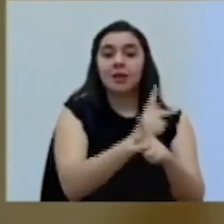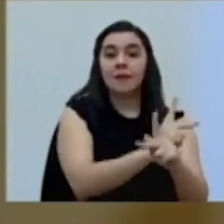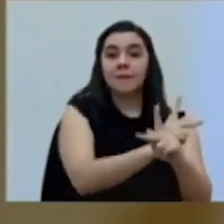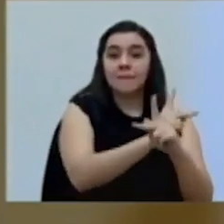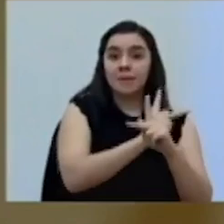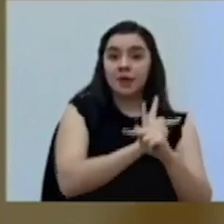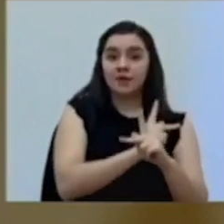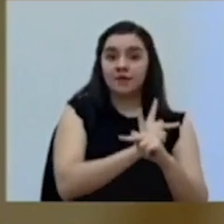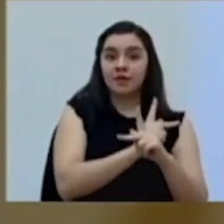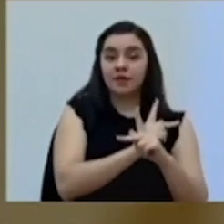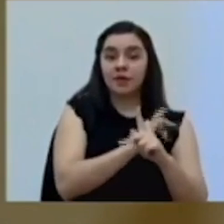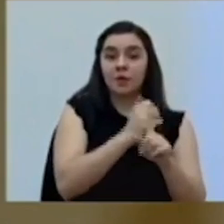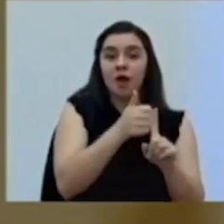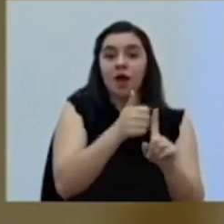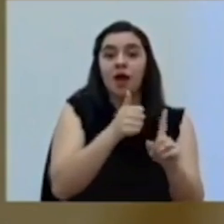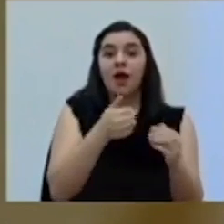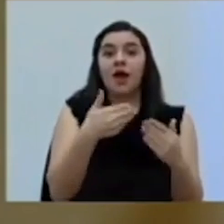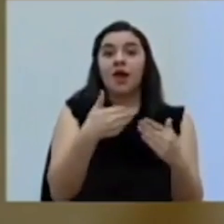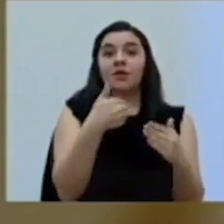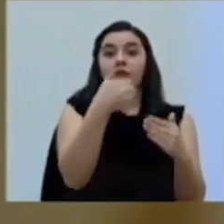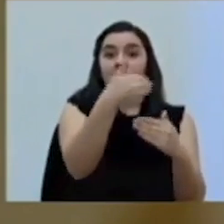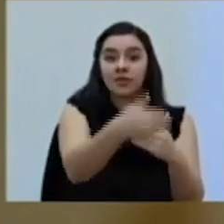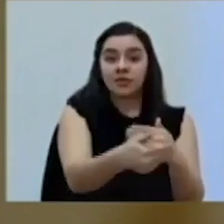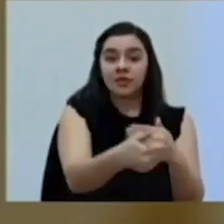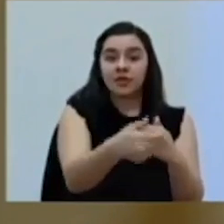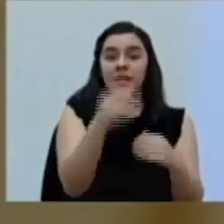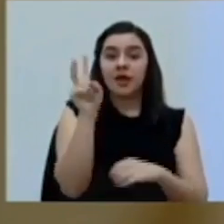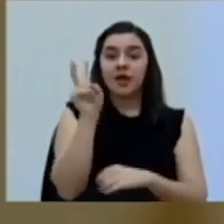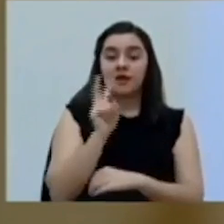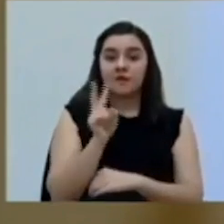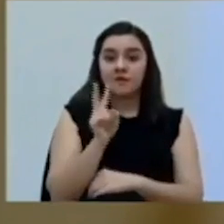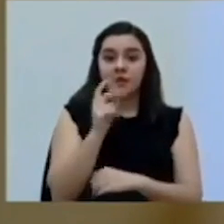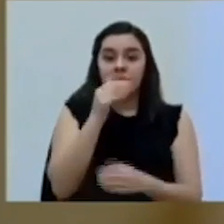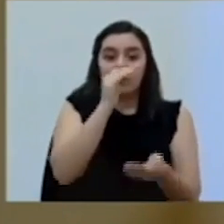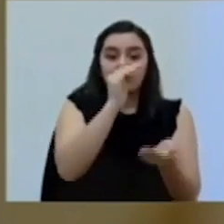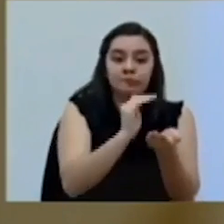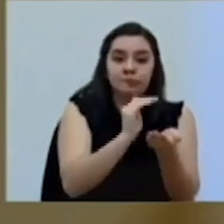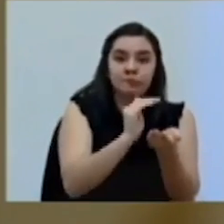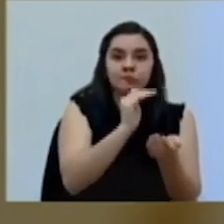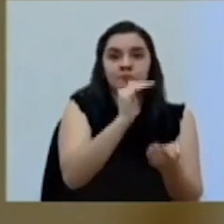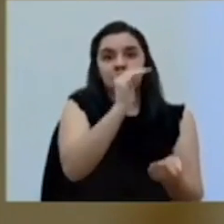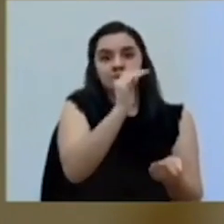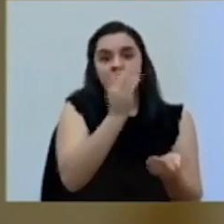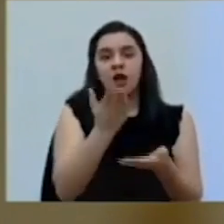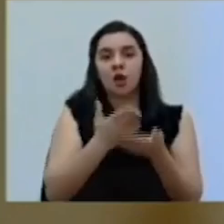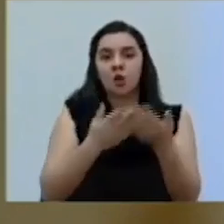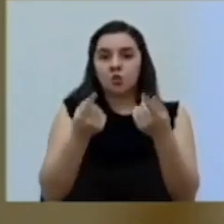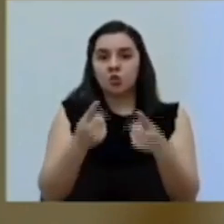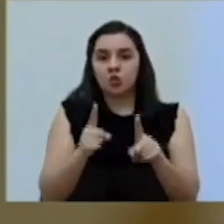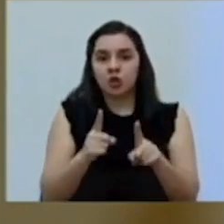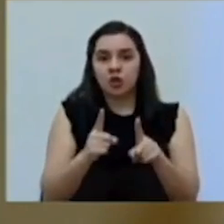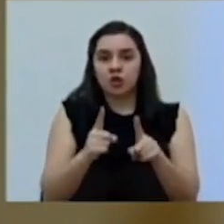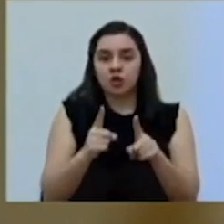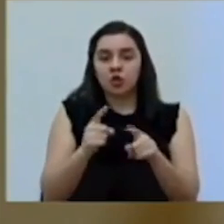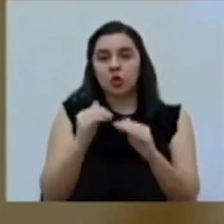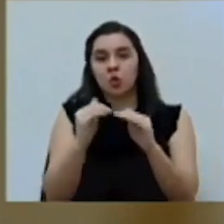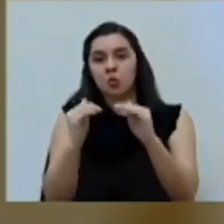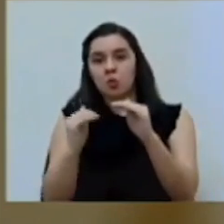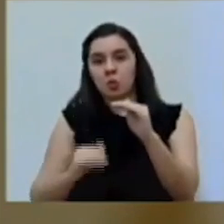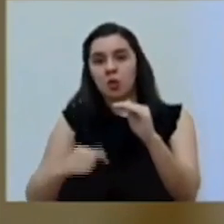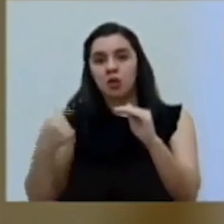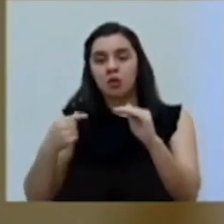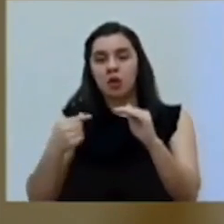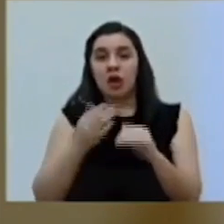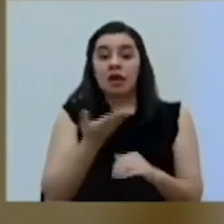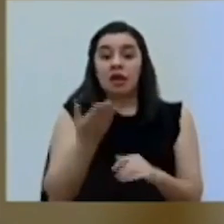adelantarse a la infección y evitarla o disminuir, en muchos casos, su gravedad a un